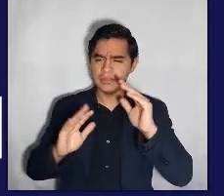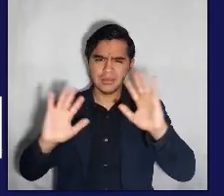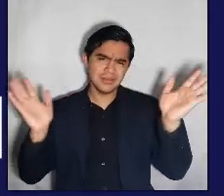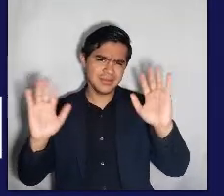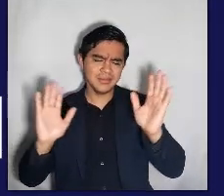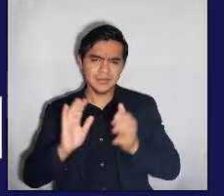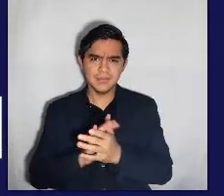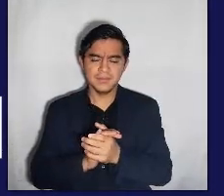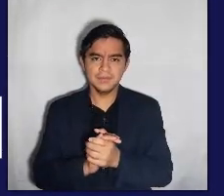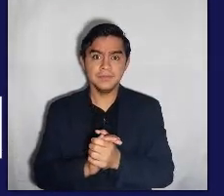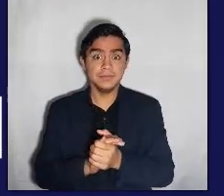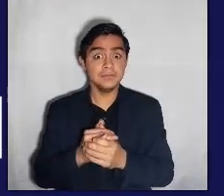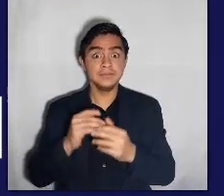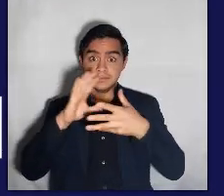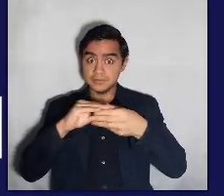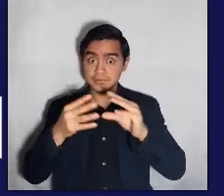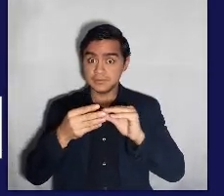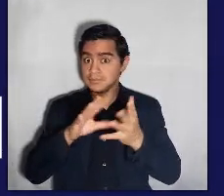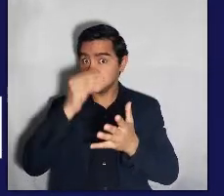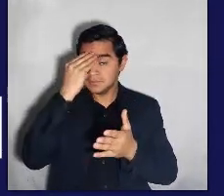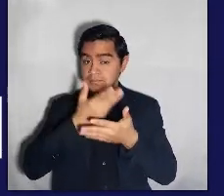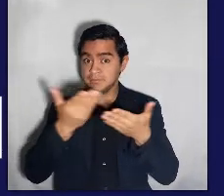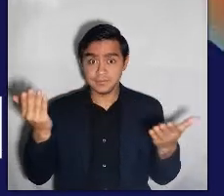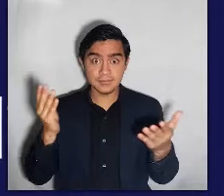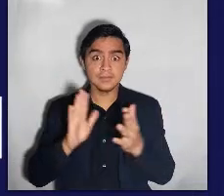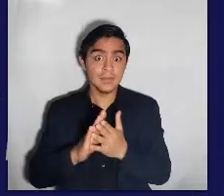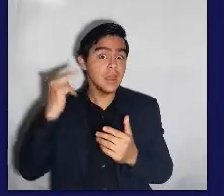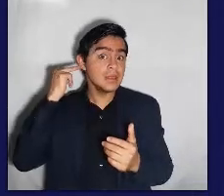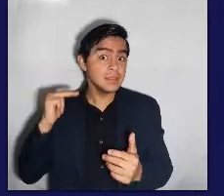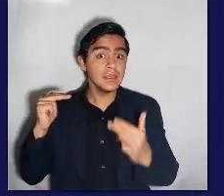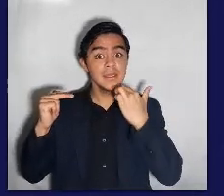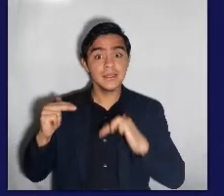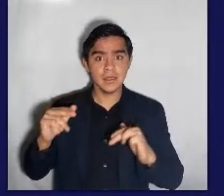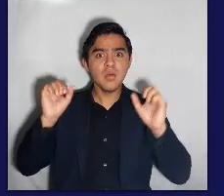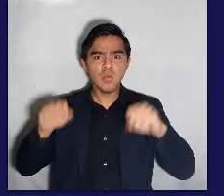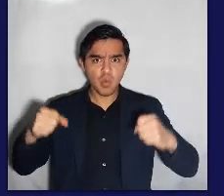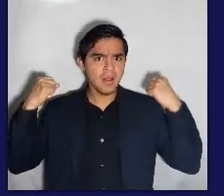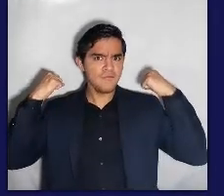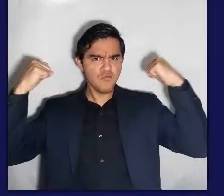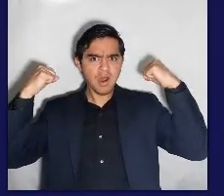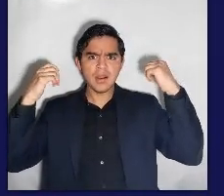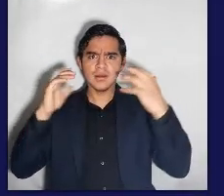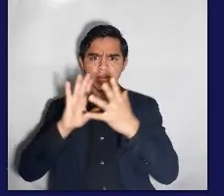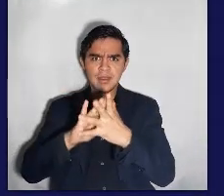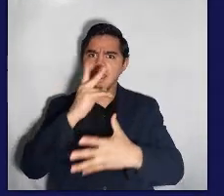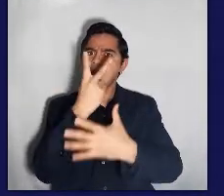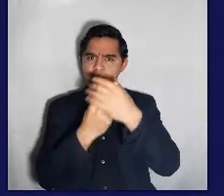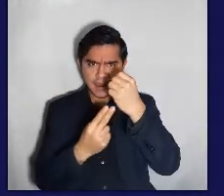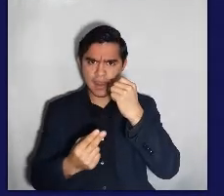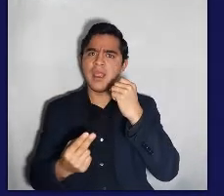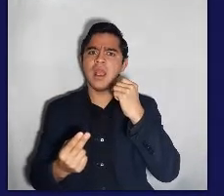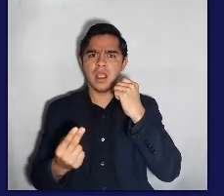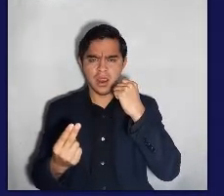son menos si lloran. También nos dice que tanto las niñas como los